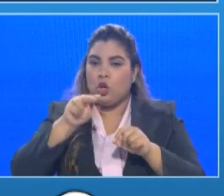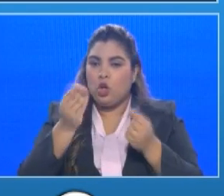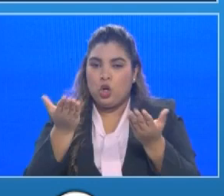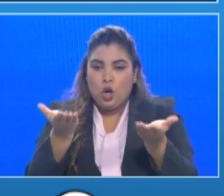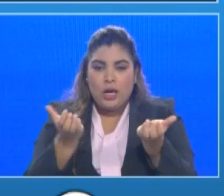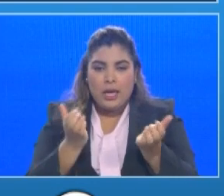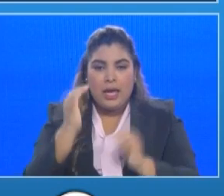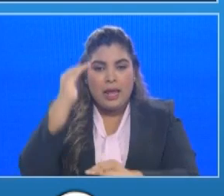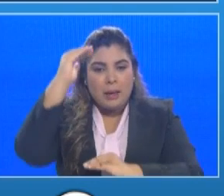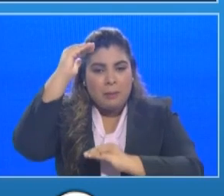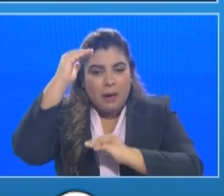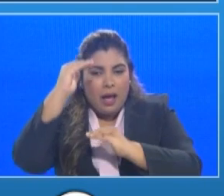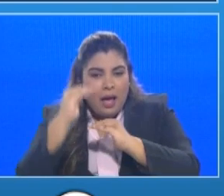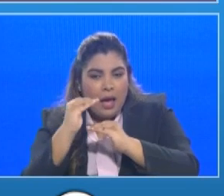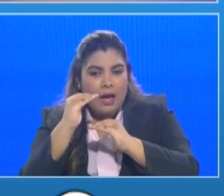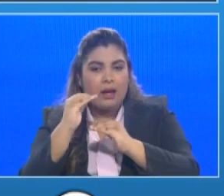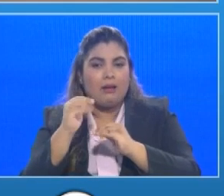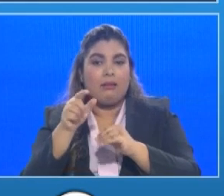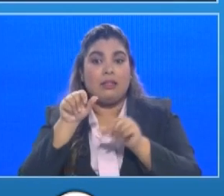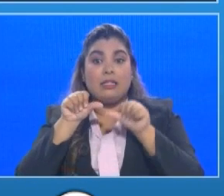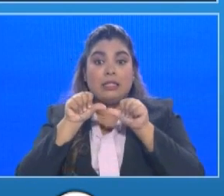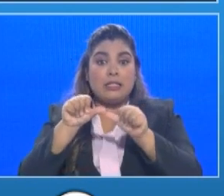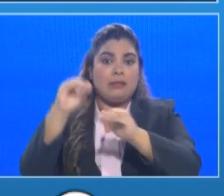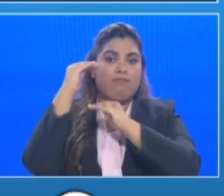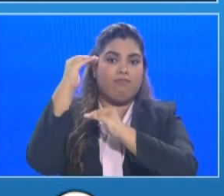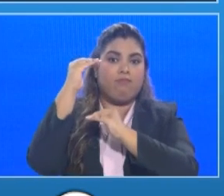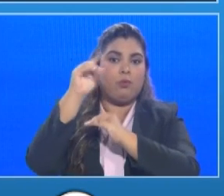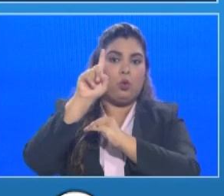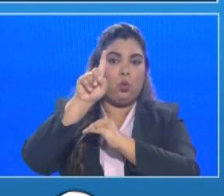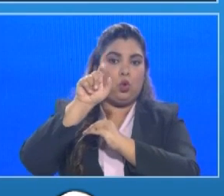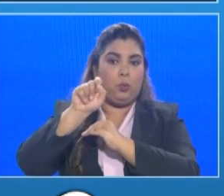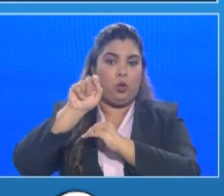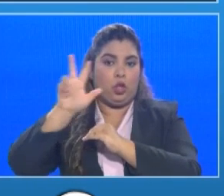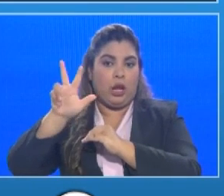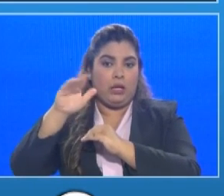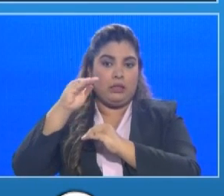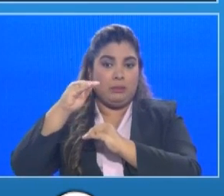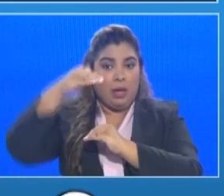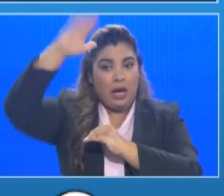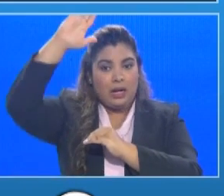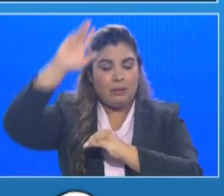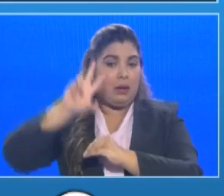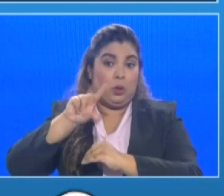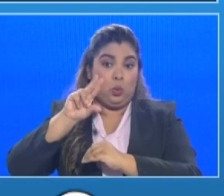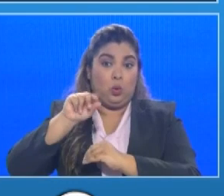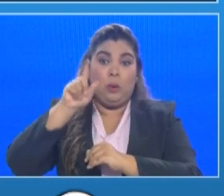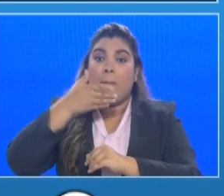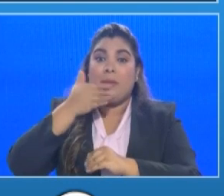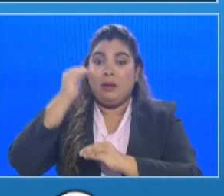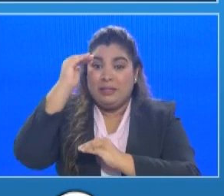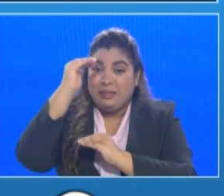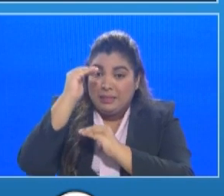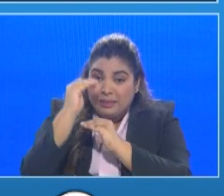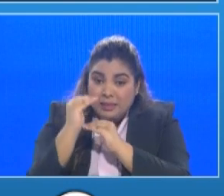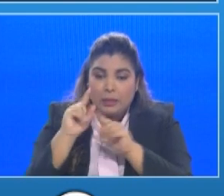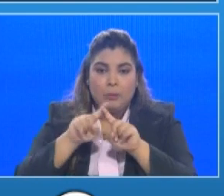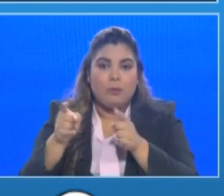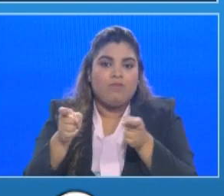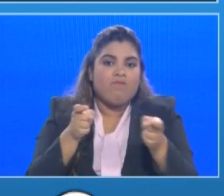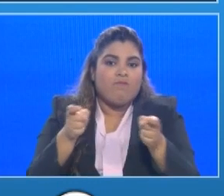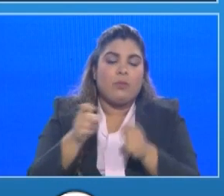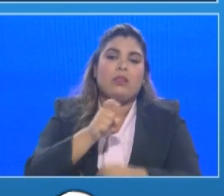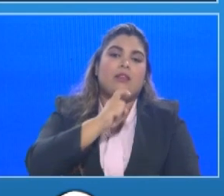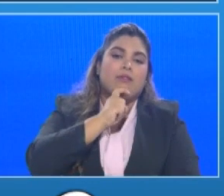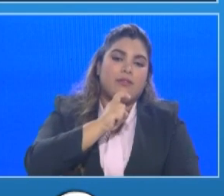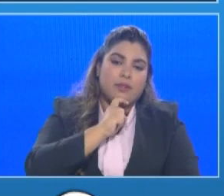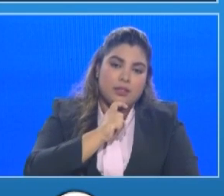sin embargo analizando la R desde el punto de vista de las provincias y de las comunidades